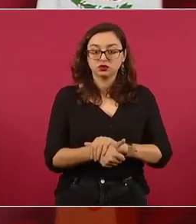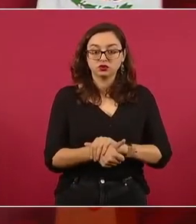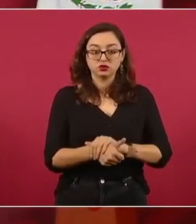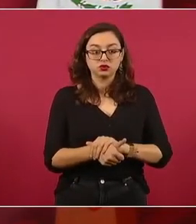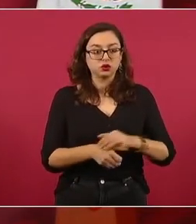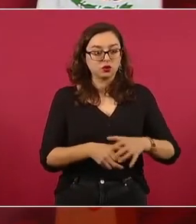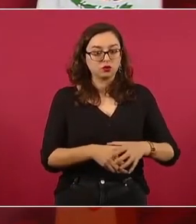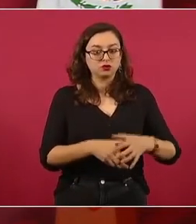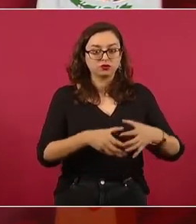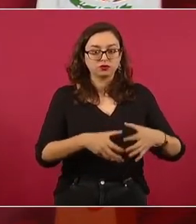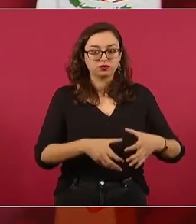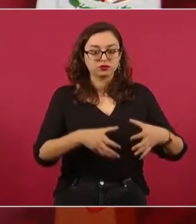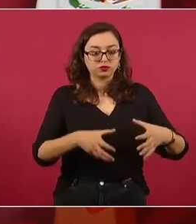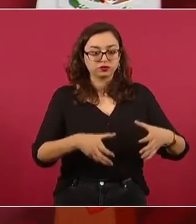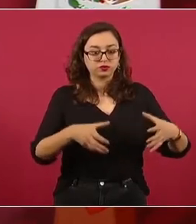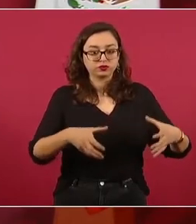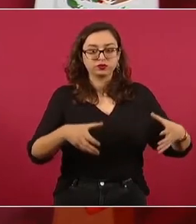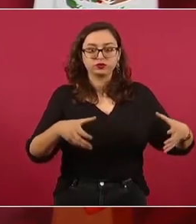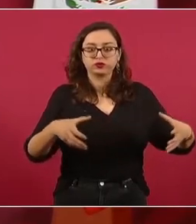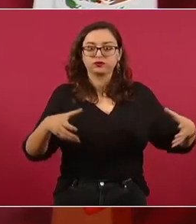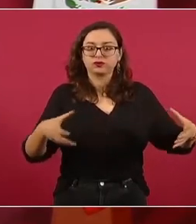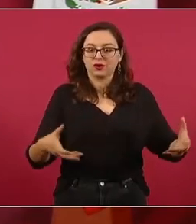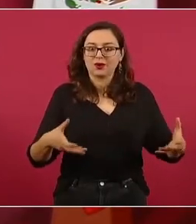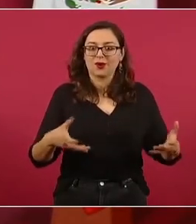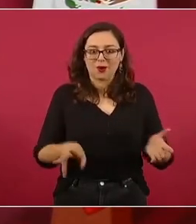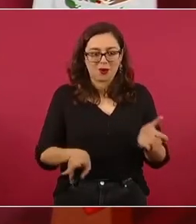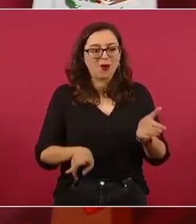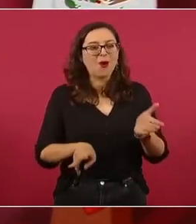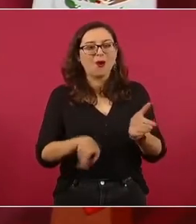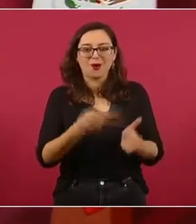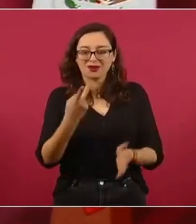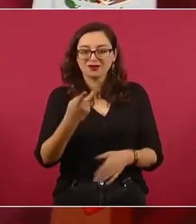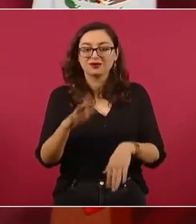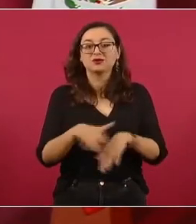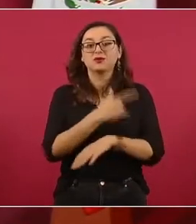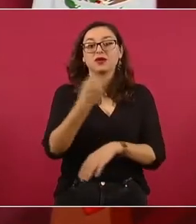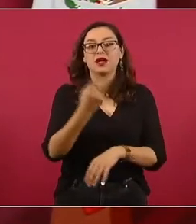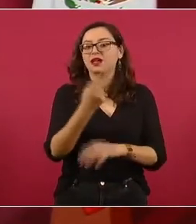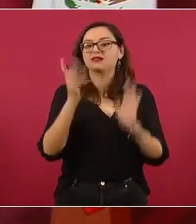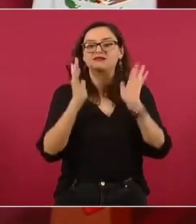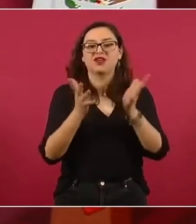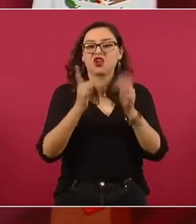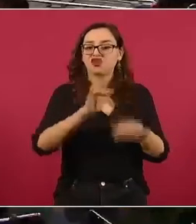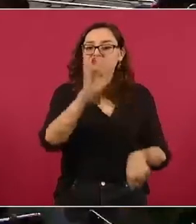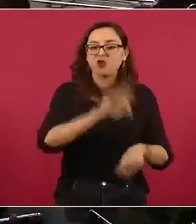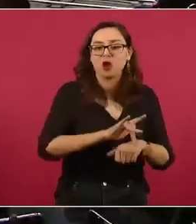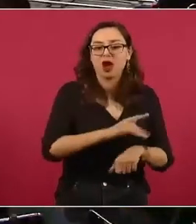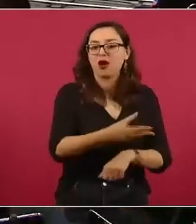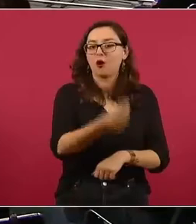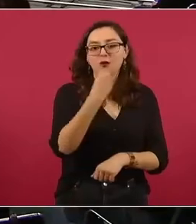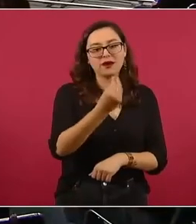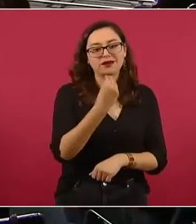Sí, hubo una prohibición, sí, pero la gente